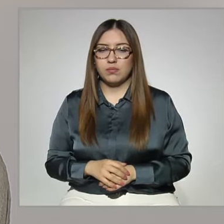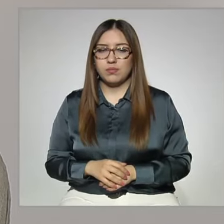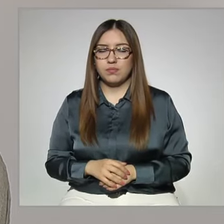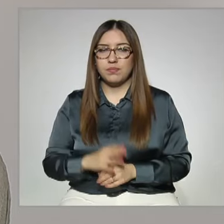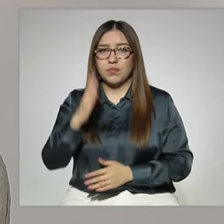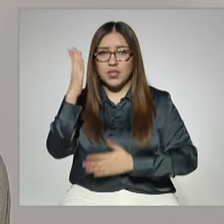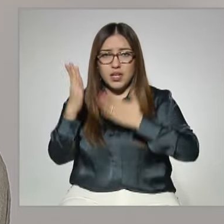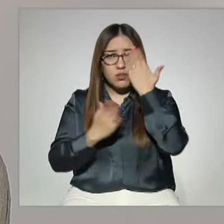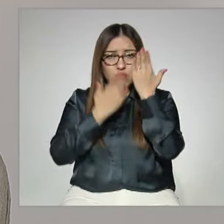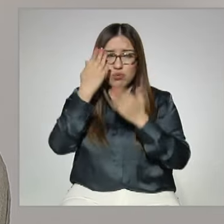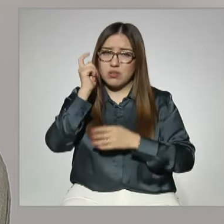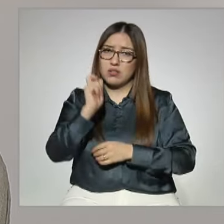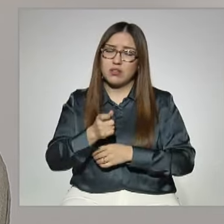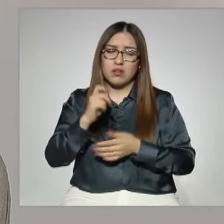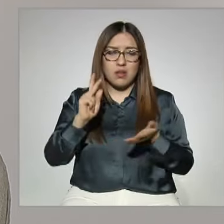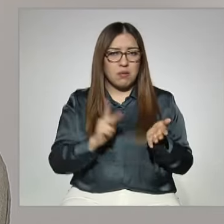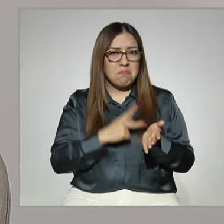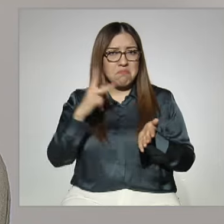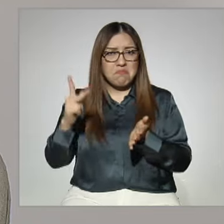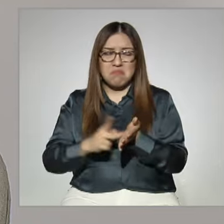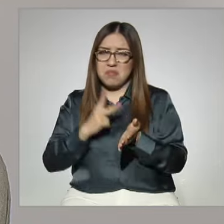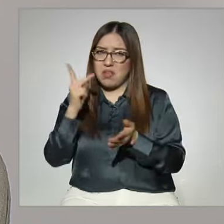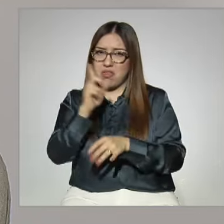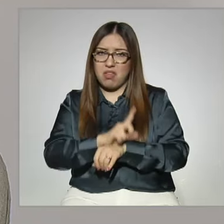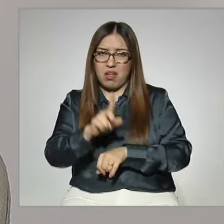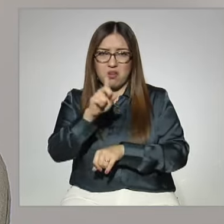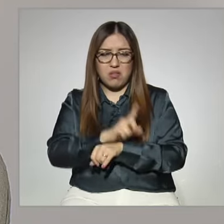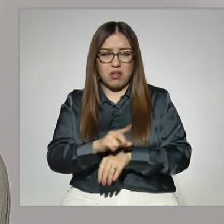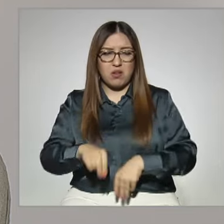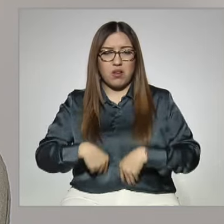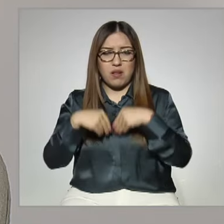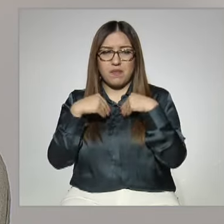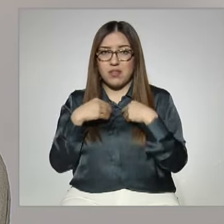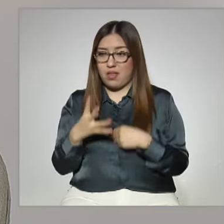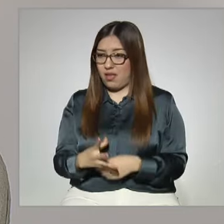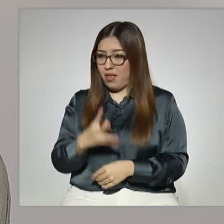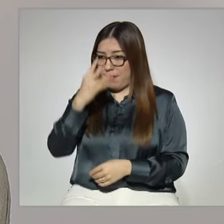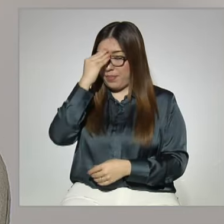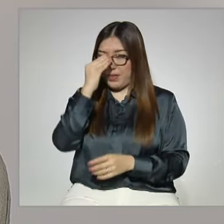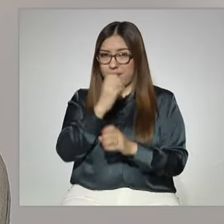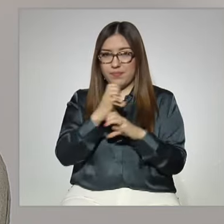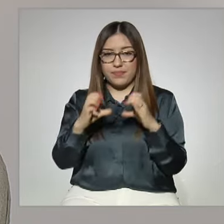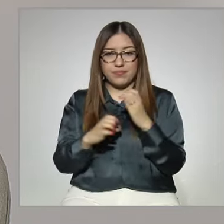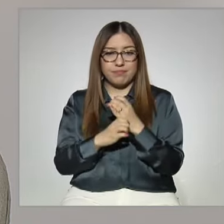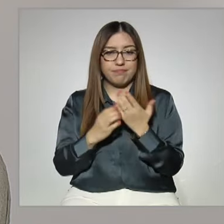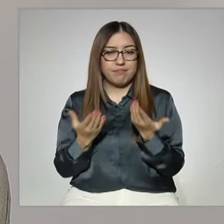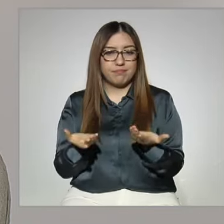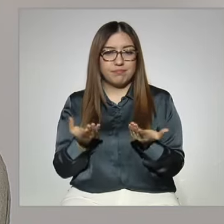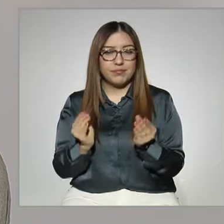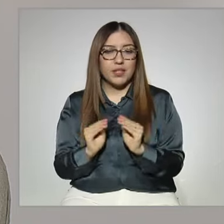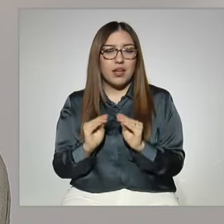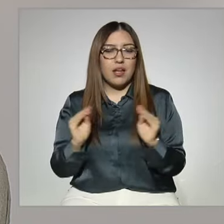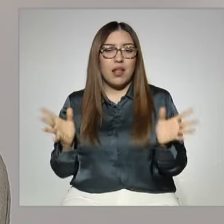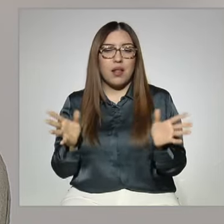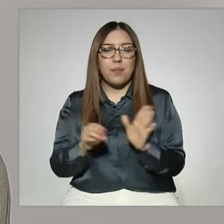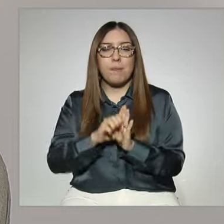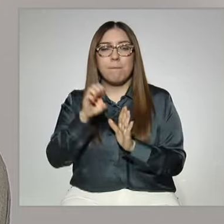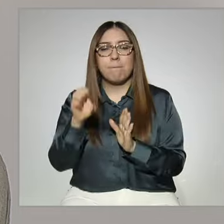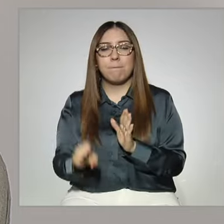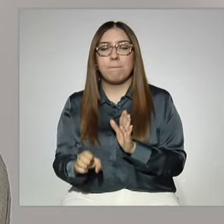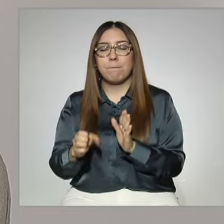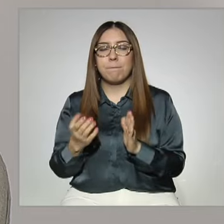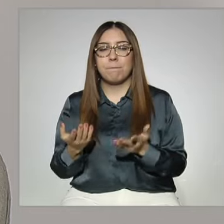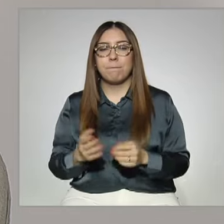constante en nuestra vida. Adquirir conocimientos, bueno, por supuesto pensamos en una